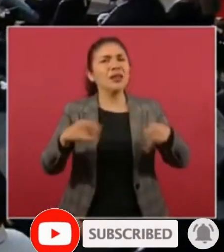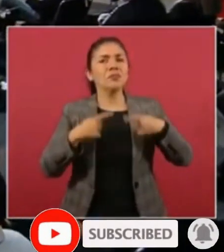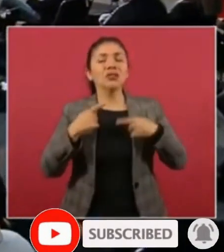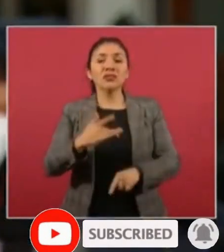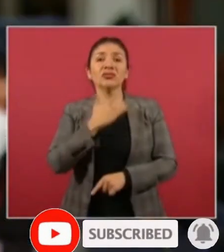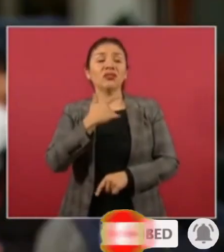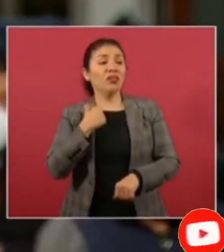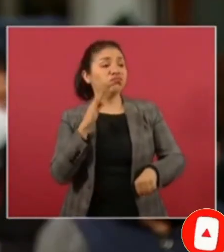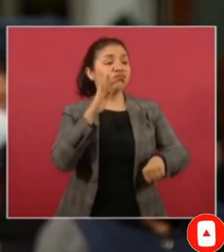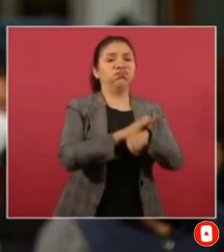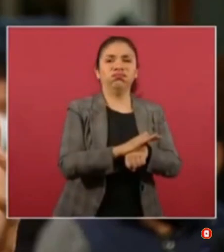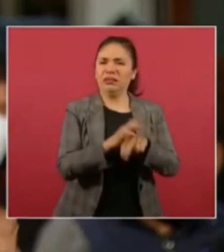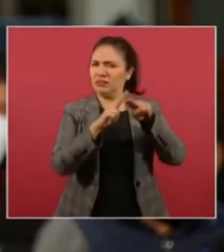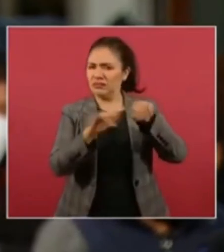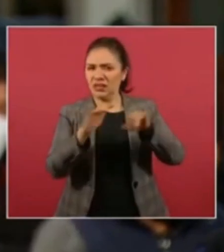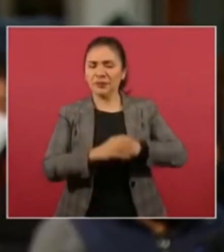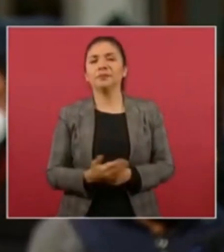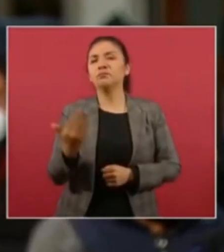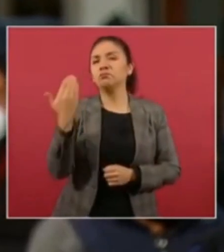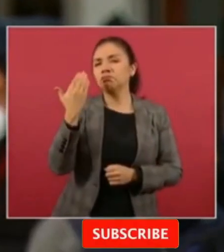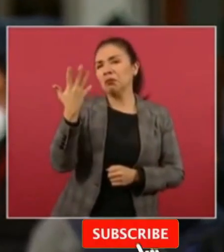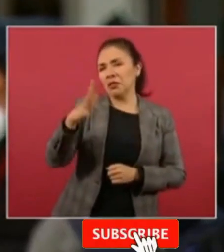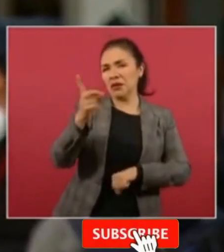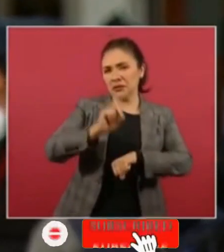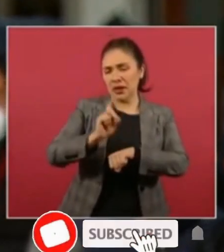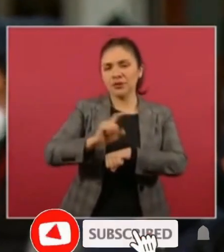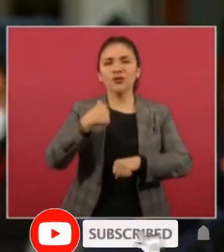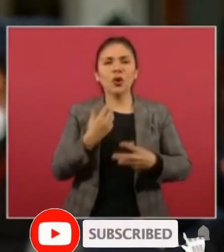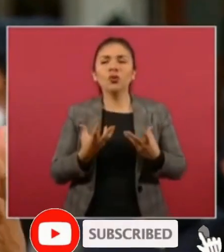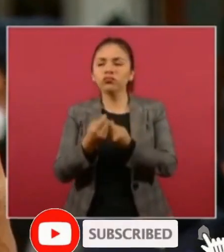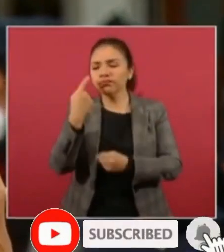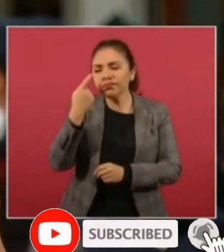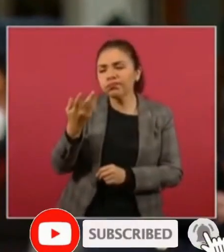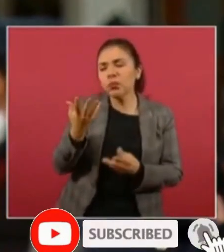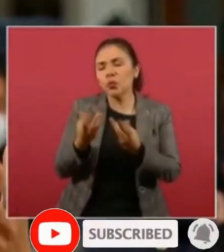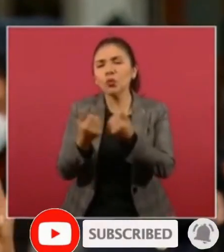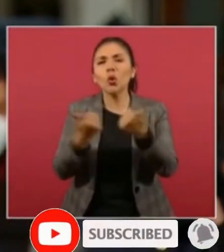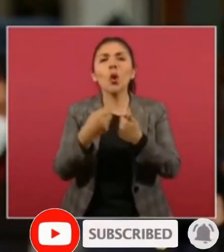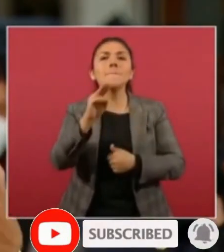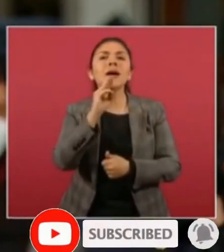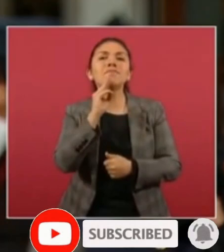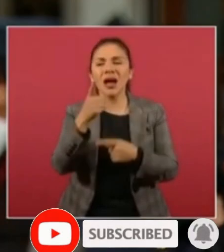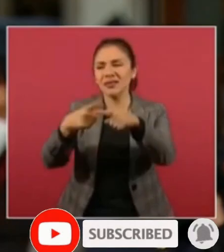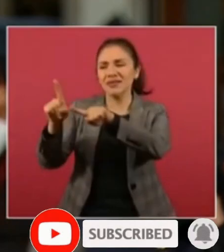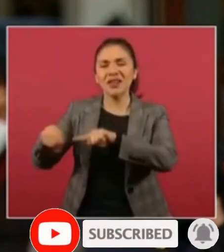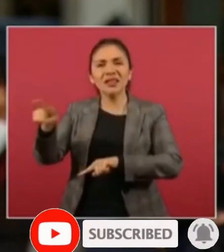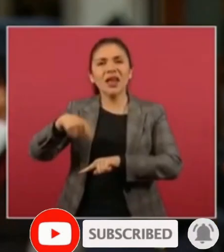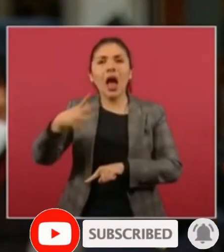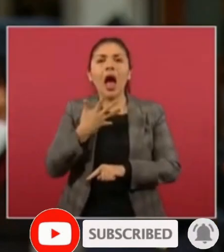intocable. Los últimos diez días tuve la oportunidad de estar con mamás que están buscando a sus seres queridos, a sus hijos.